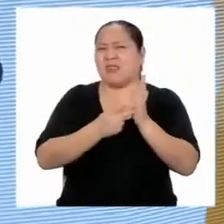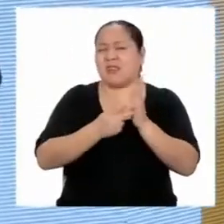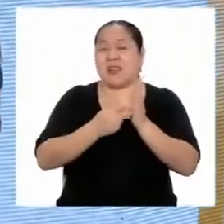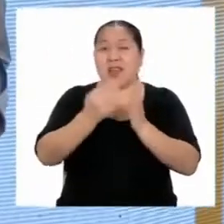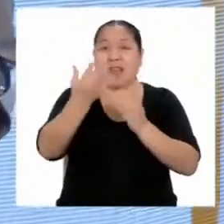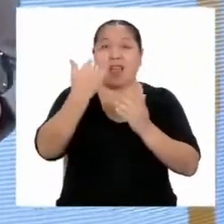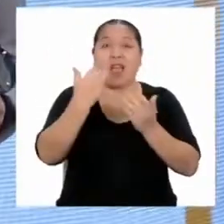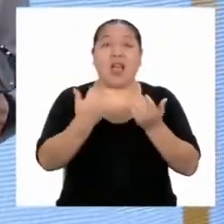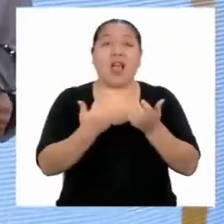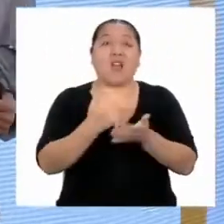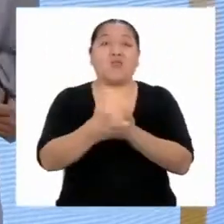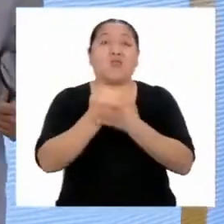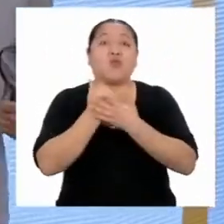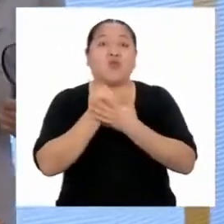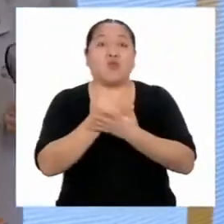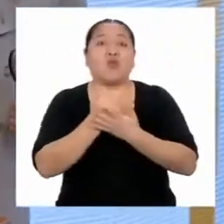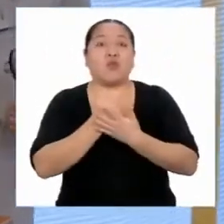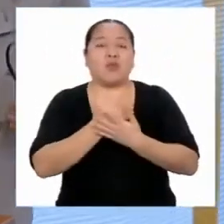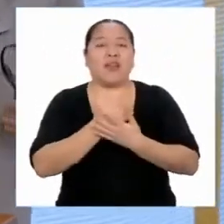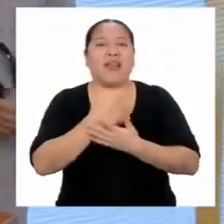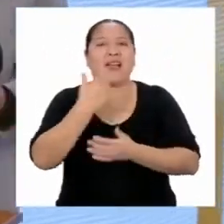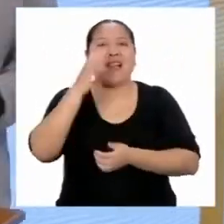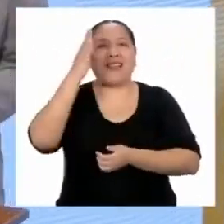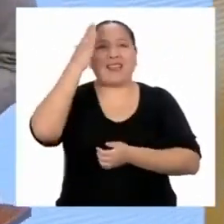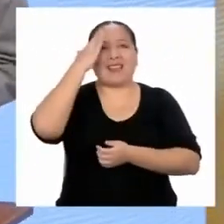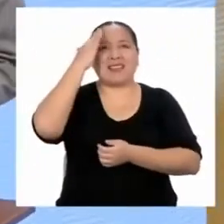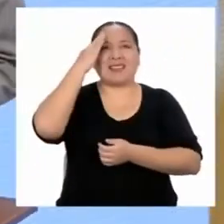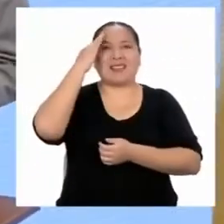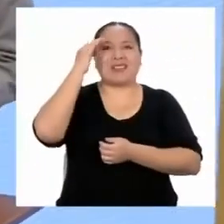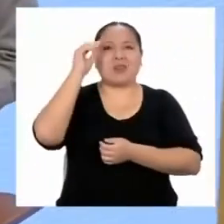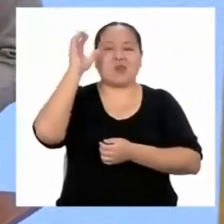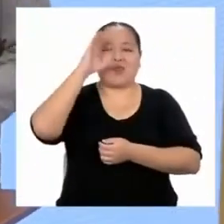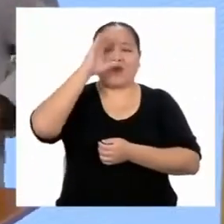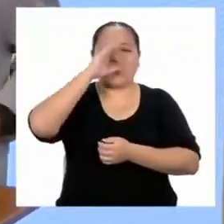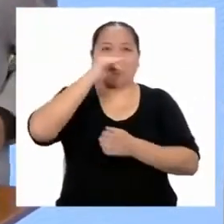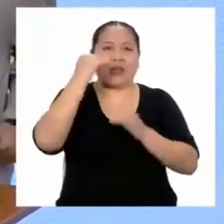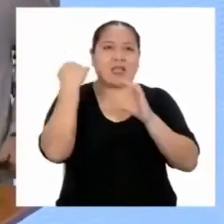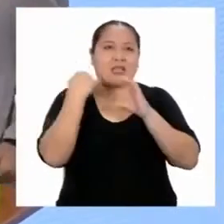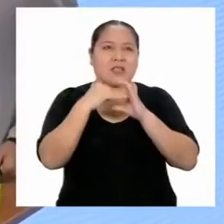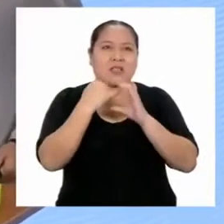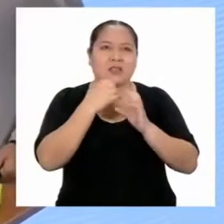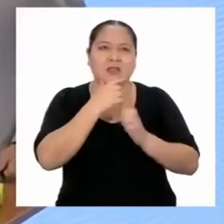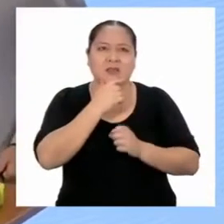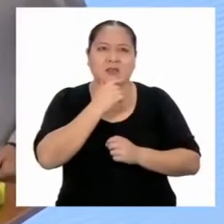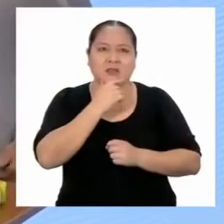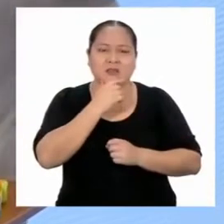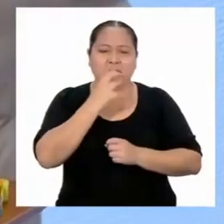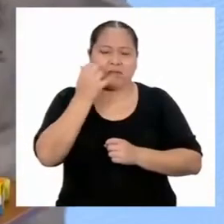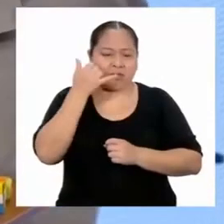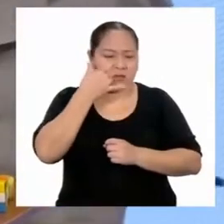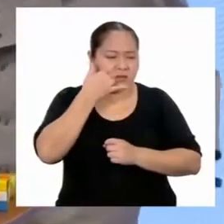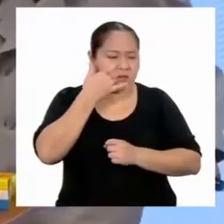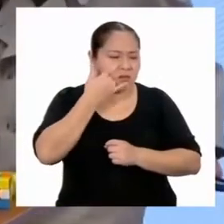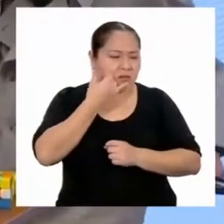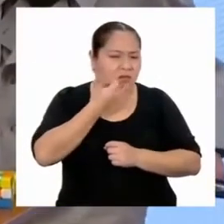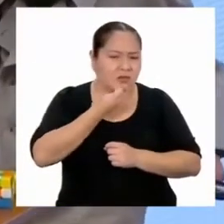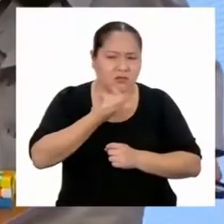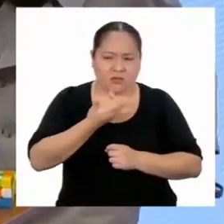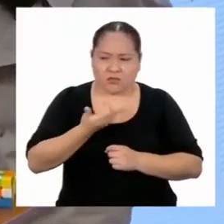chicos, denme una mano. ¡Ya sé! Mejor voy a buscar en internet. ¿Dónde quedó mi celular?